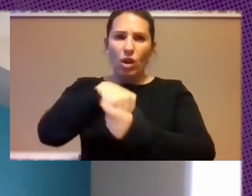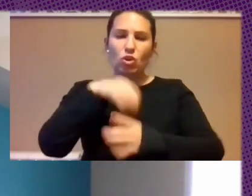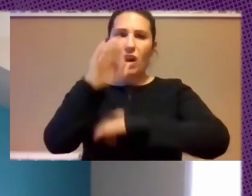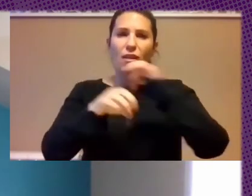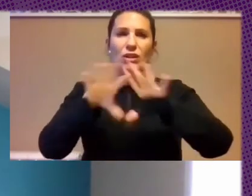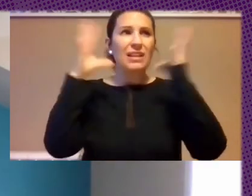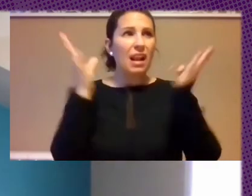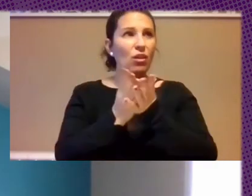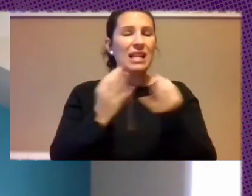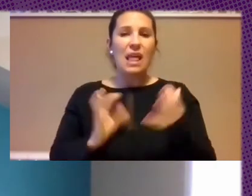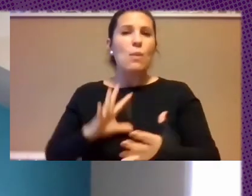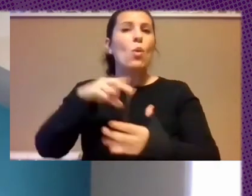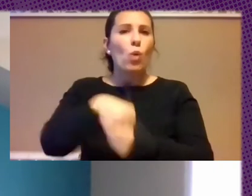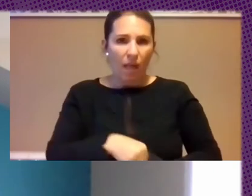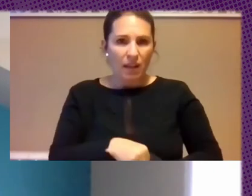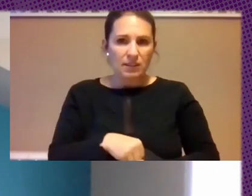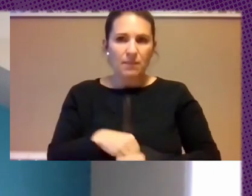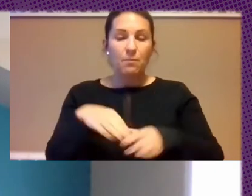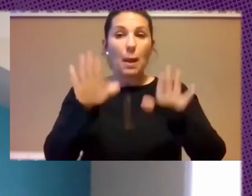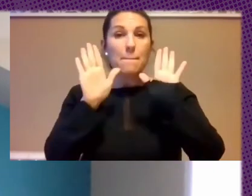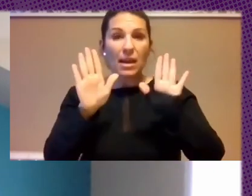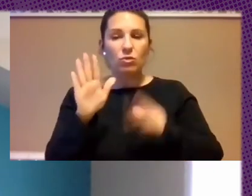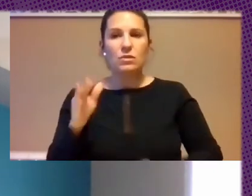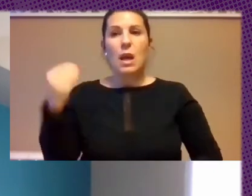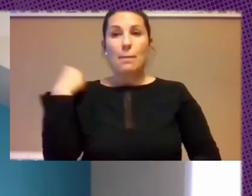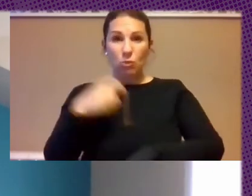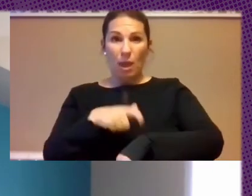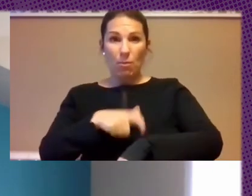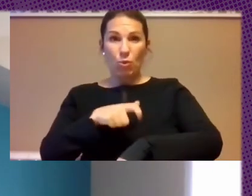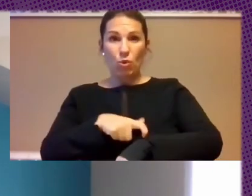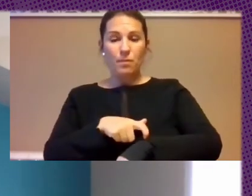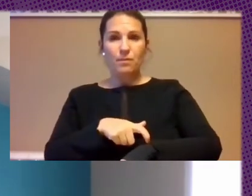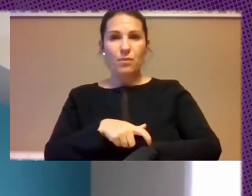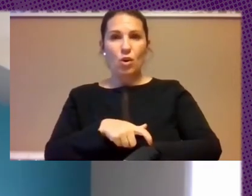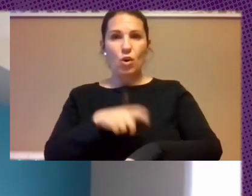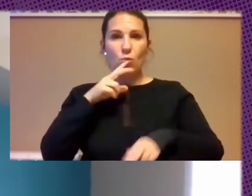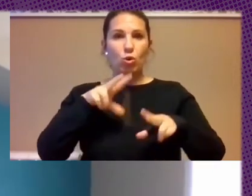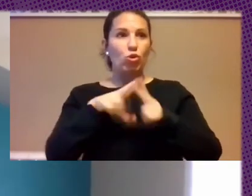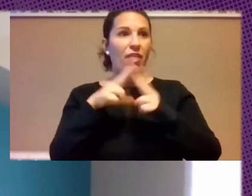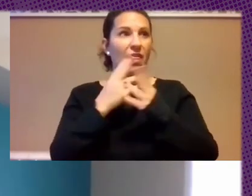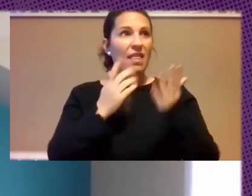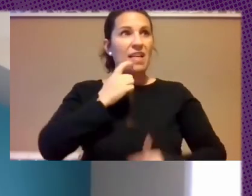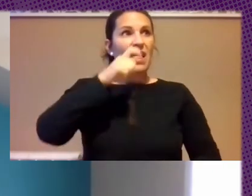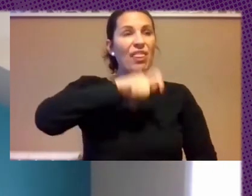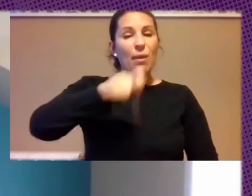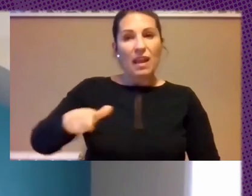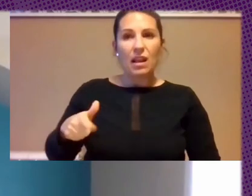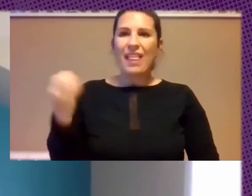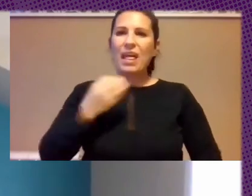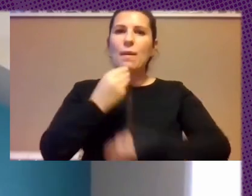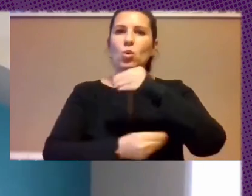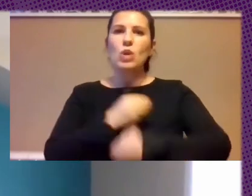Estar Involucradas Pero Al Mismo Tiempo Creo Que Tenemos Como Sociedad Civil Que Usar Nuestra